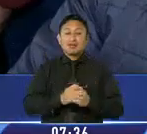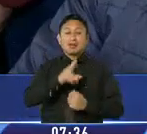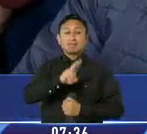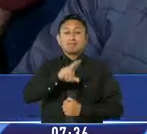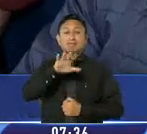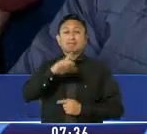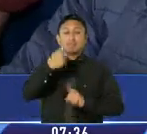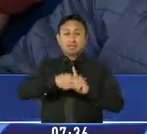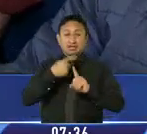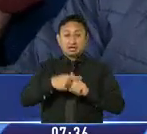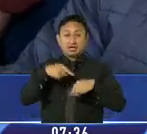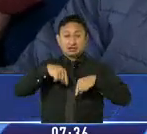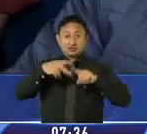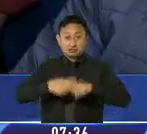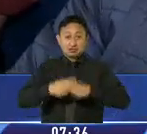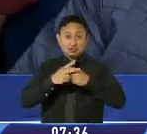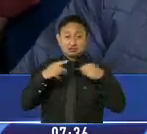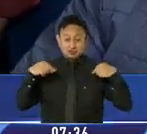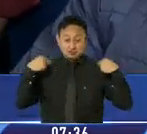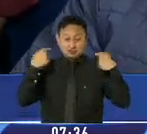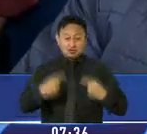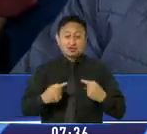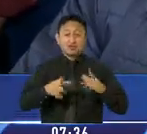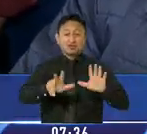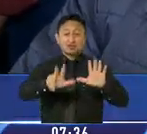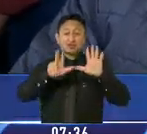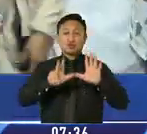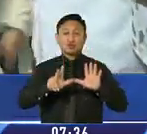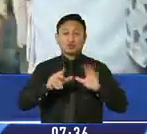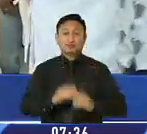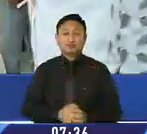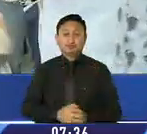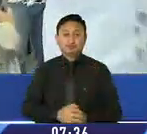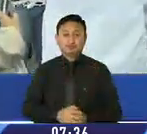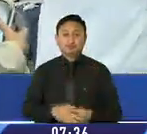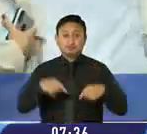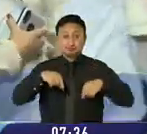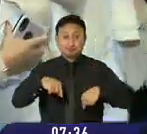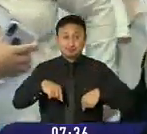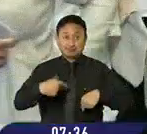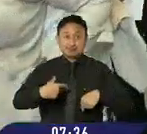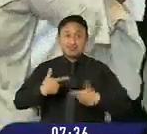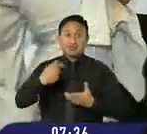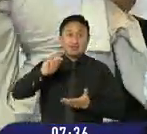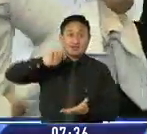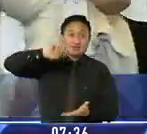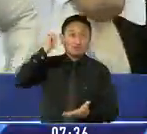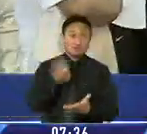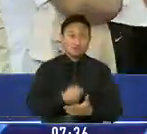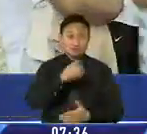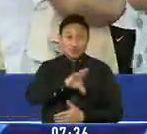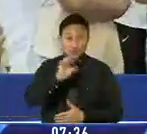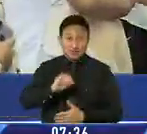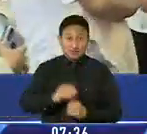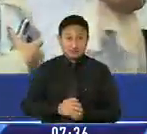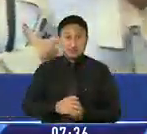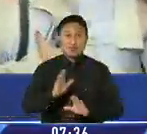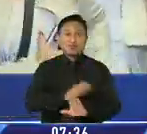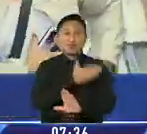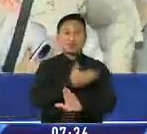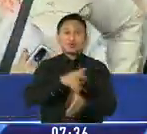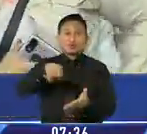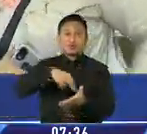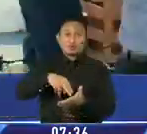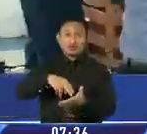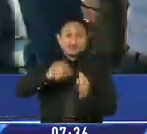mercados, de los cuales están hoy ocho mercados de aquí participando. Y mientras se llevaba a cabo el gran campeonato de cuarenta, la música y el baile